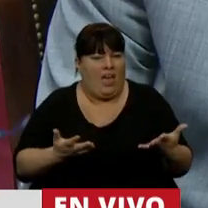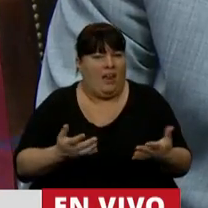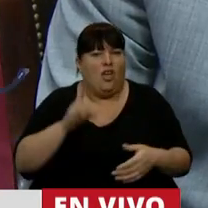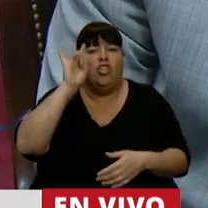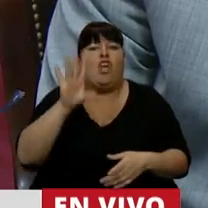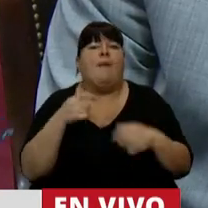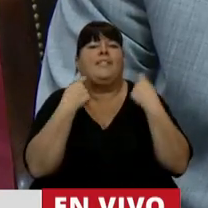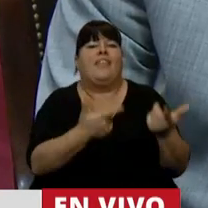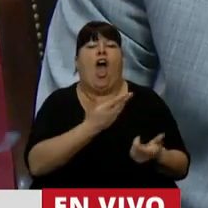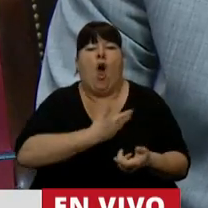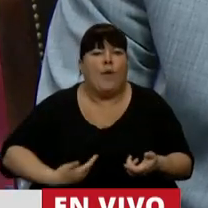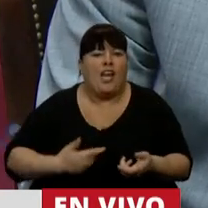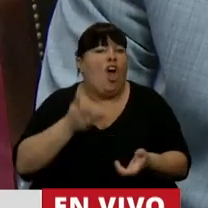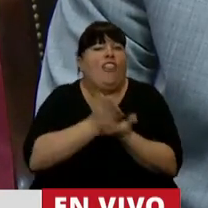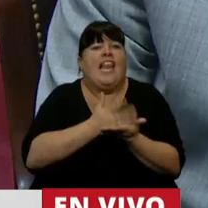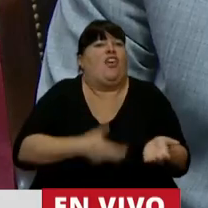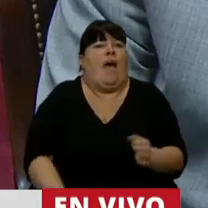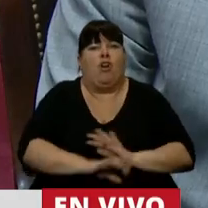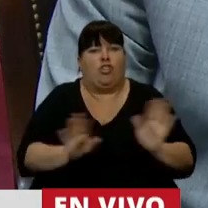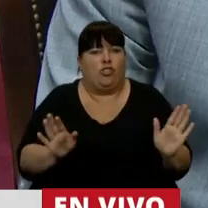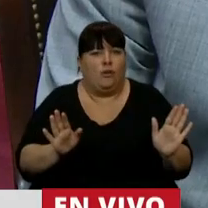Lo único que le propone este gobierno es un derecho al aborto.